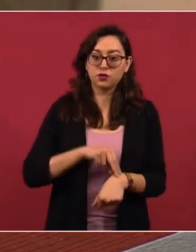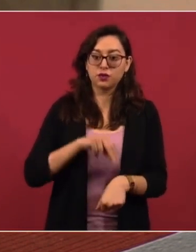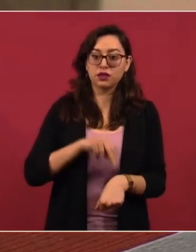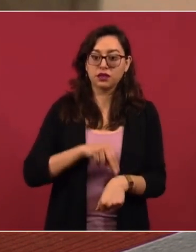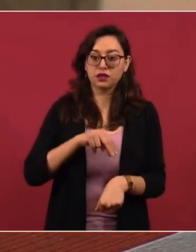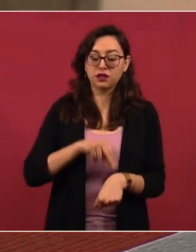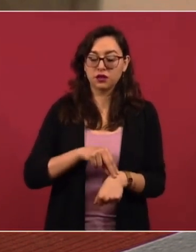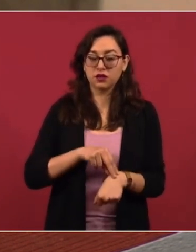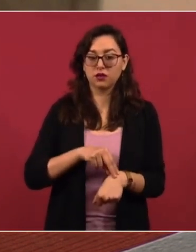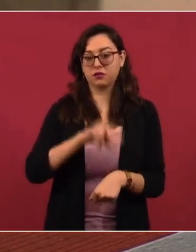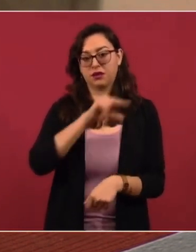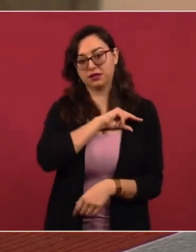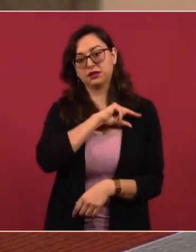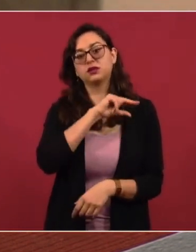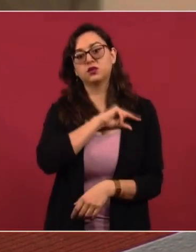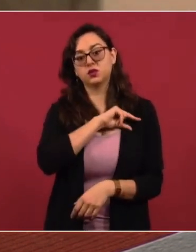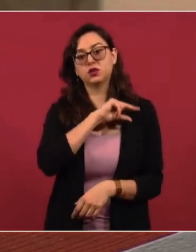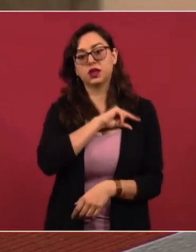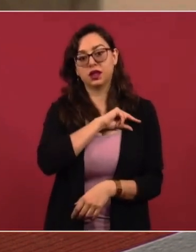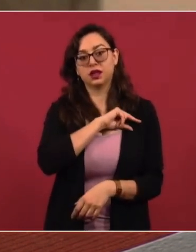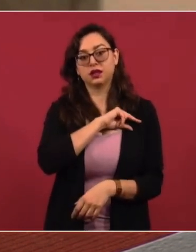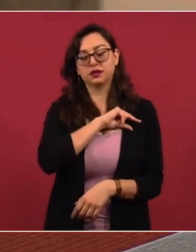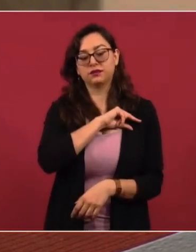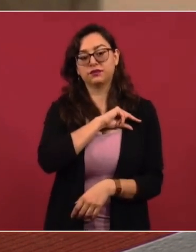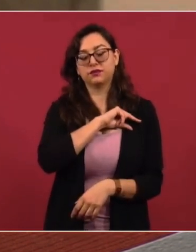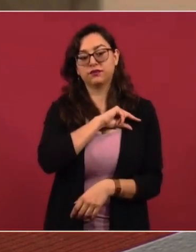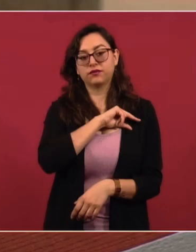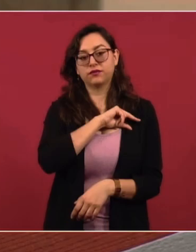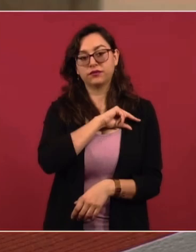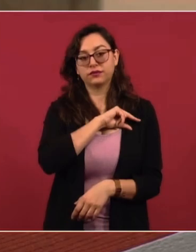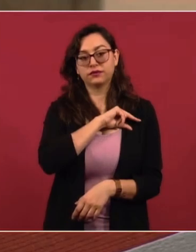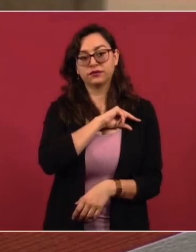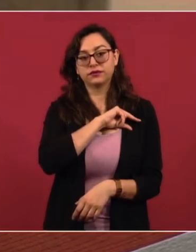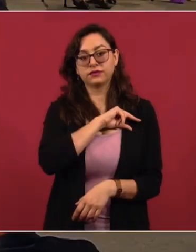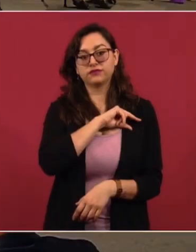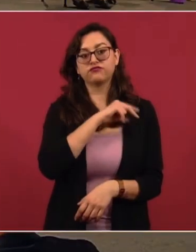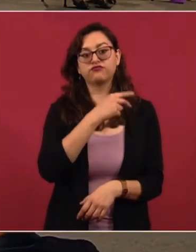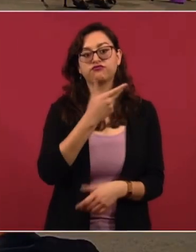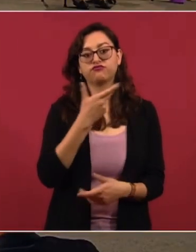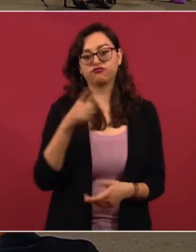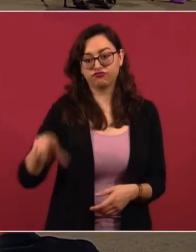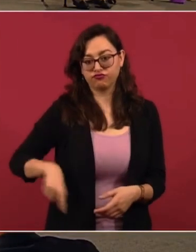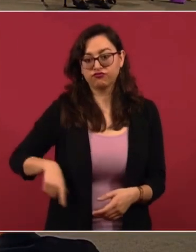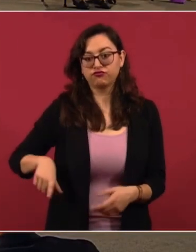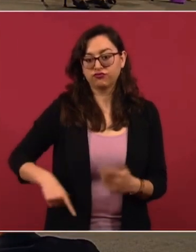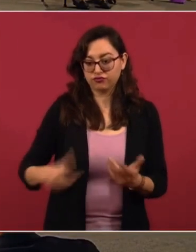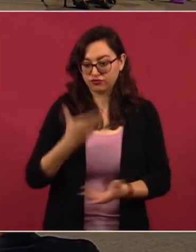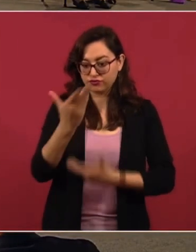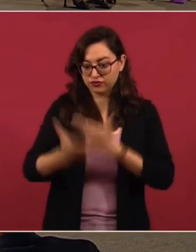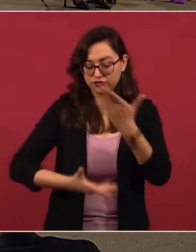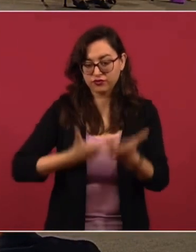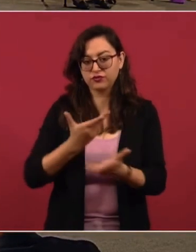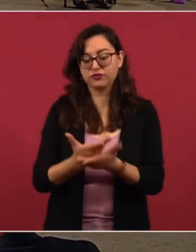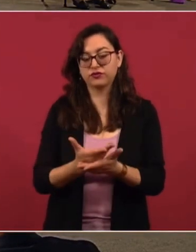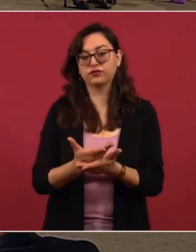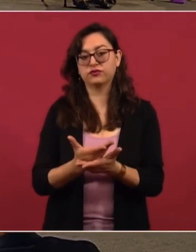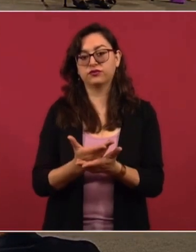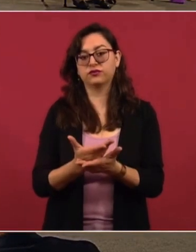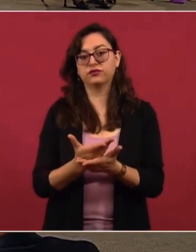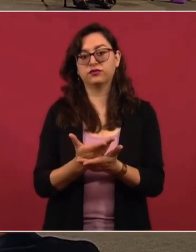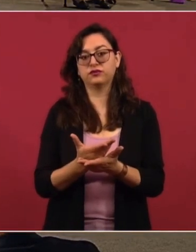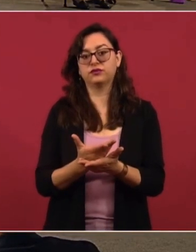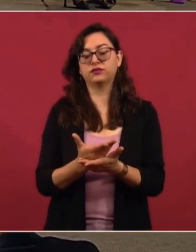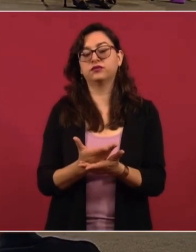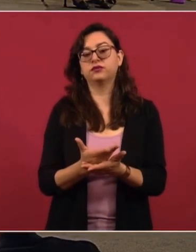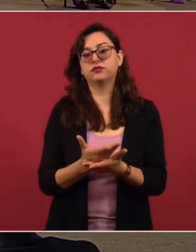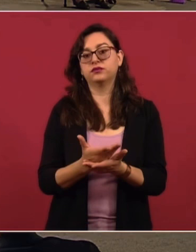complementario y de apoyo económico extraordinario para los servidores públicos del Poder Judicial de la Federación, con excepción de